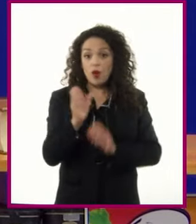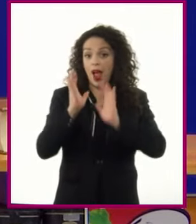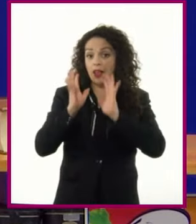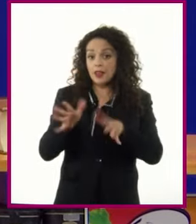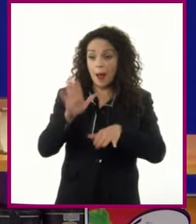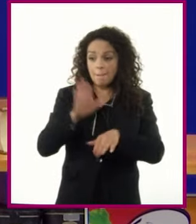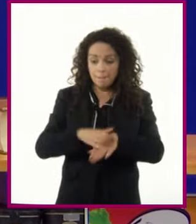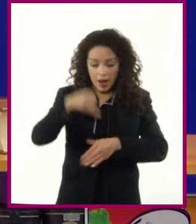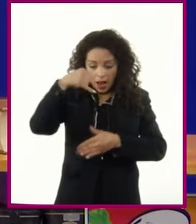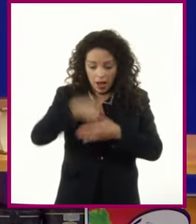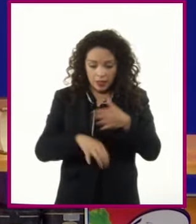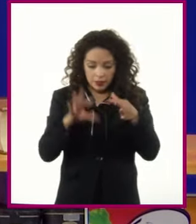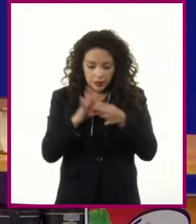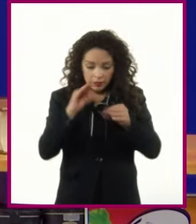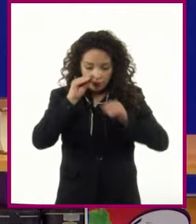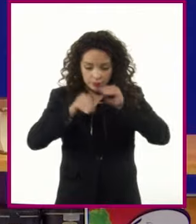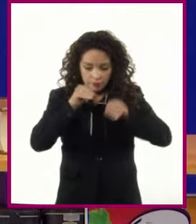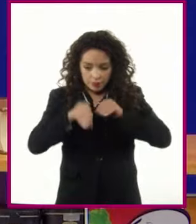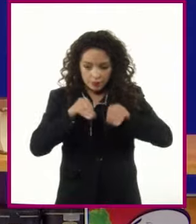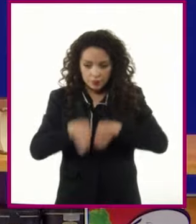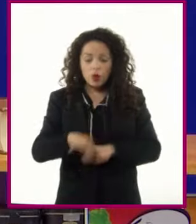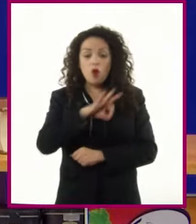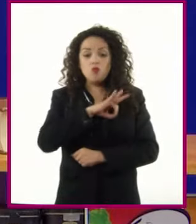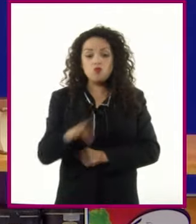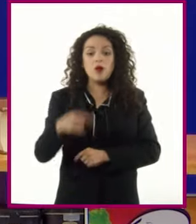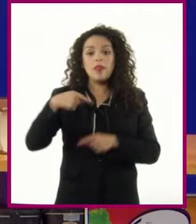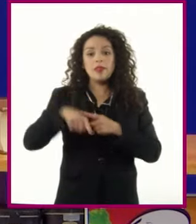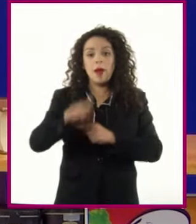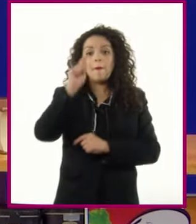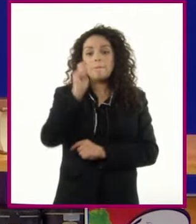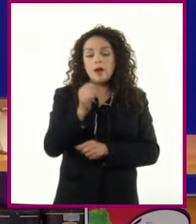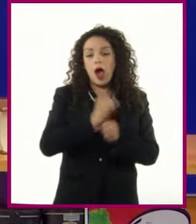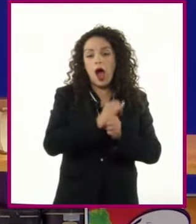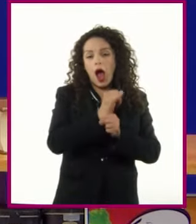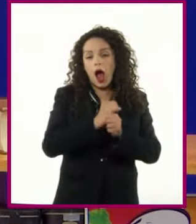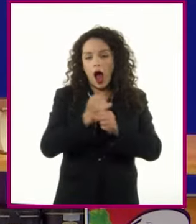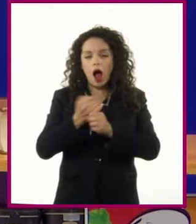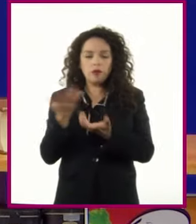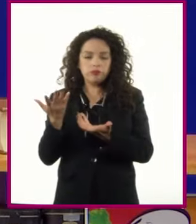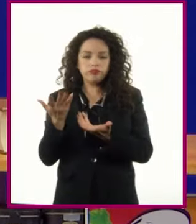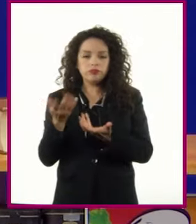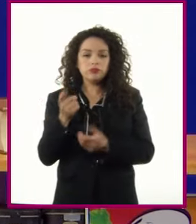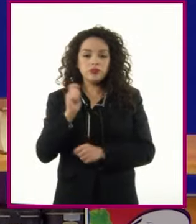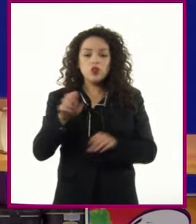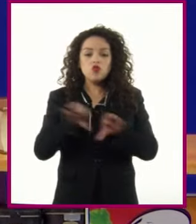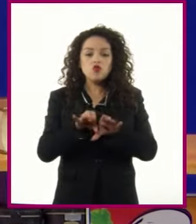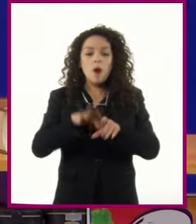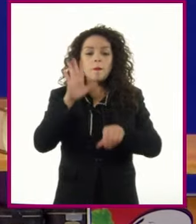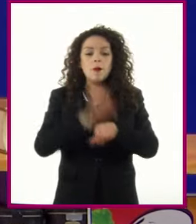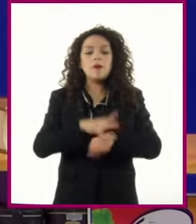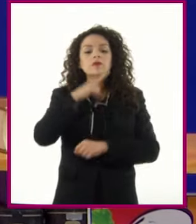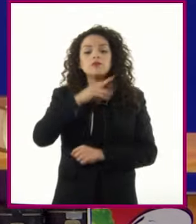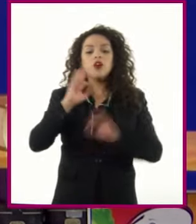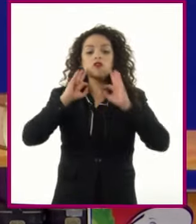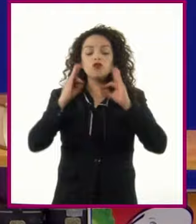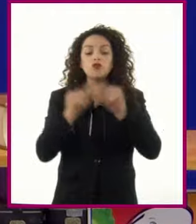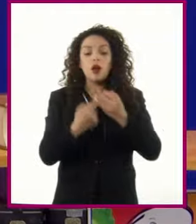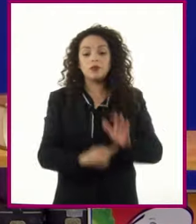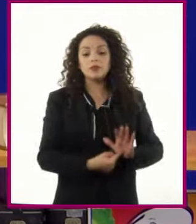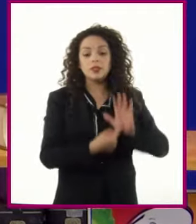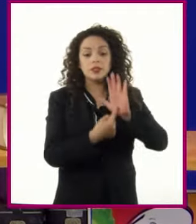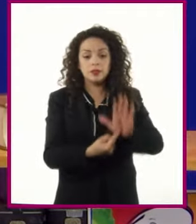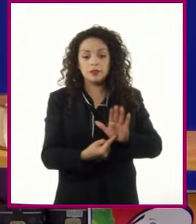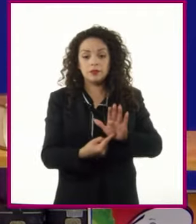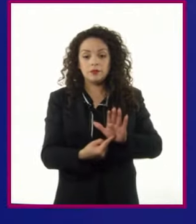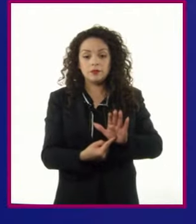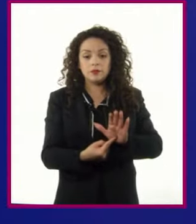detallarlo Podemos comenzar la exploración sobre ¿Cómo sería la mejor manera de presentarlo en